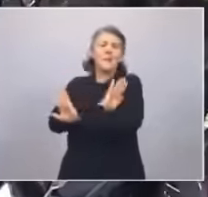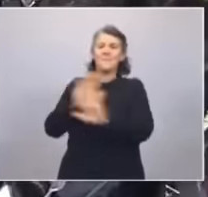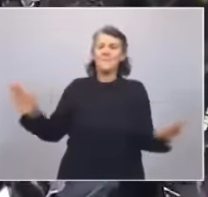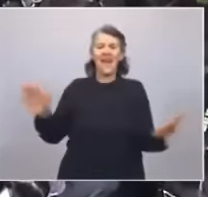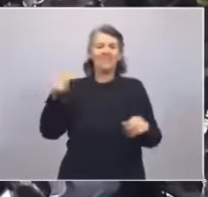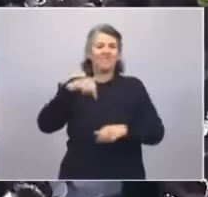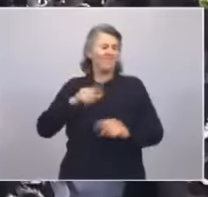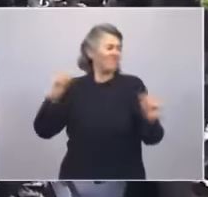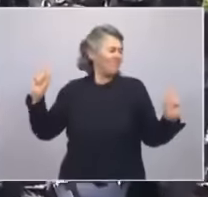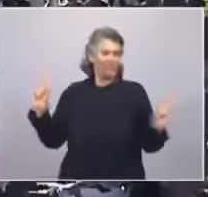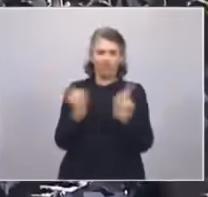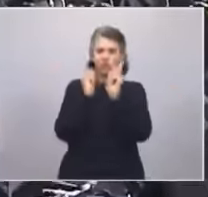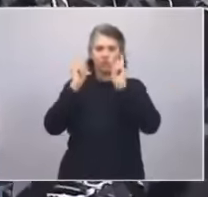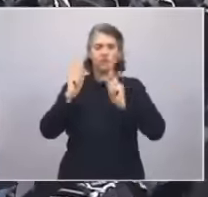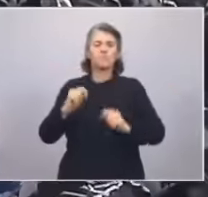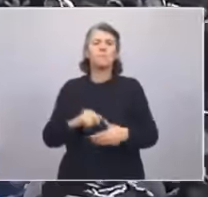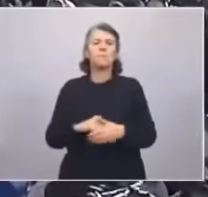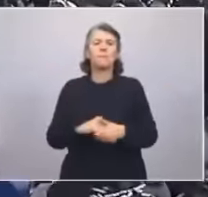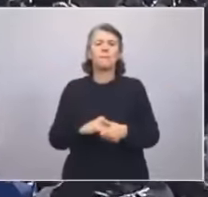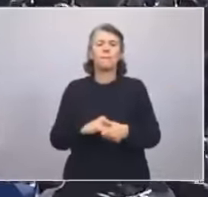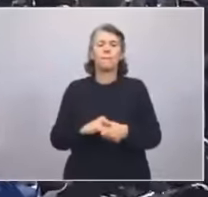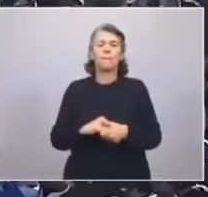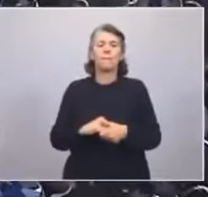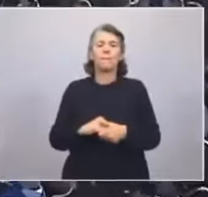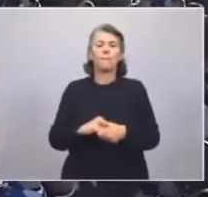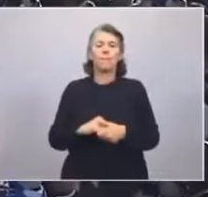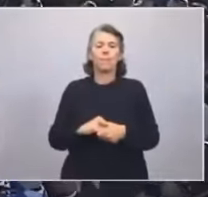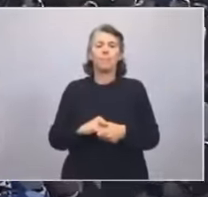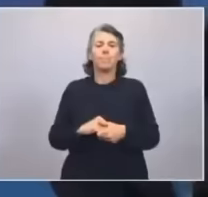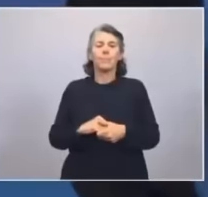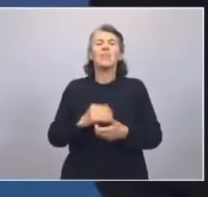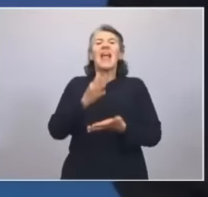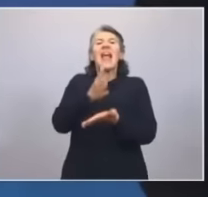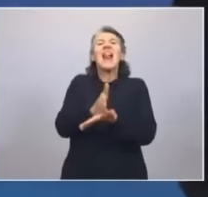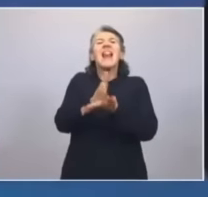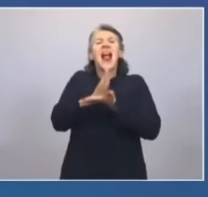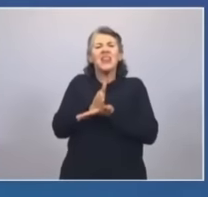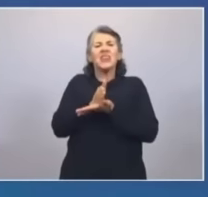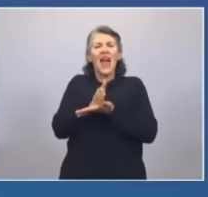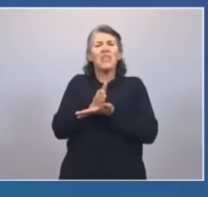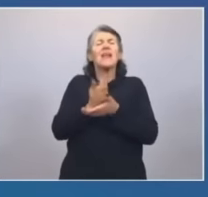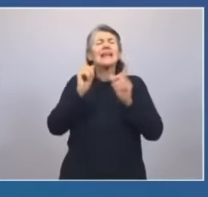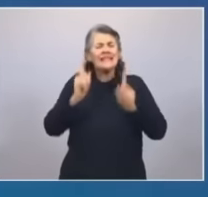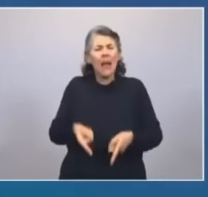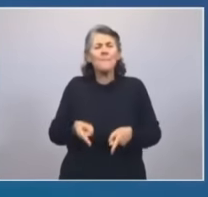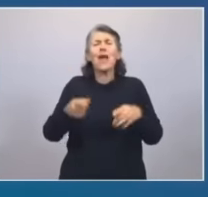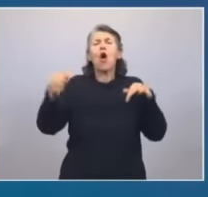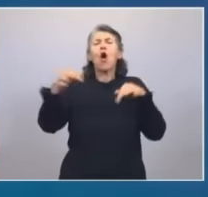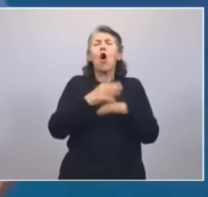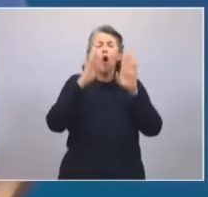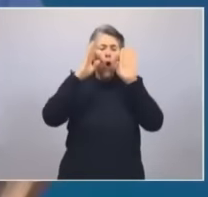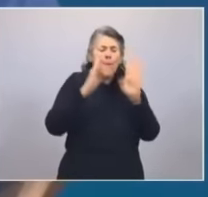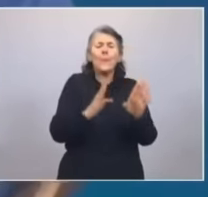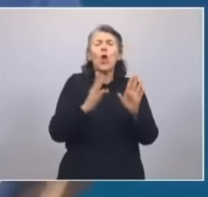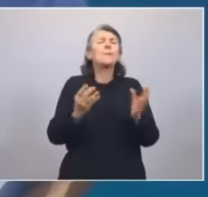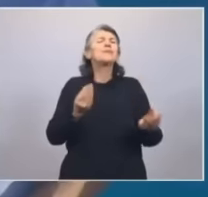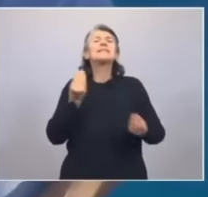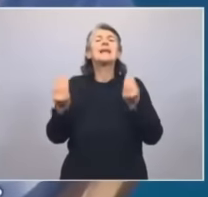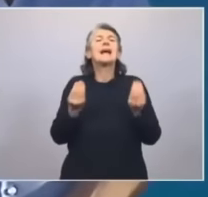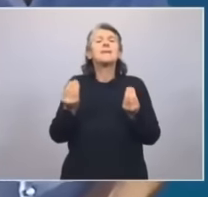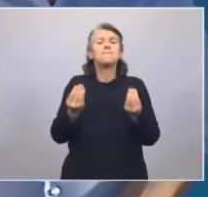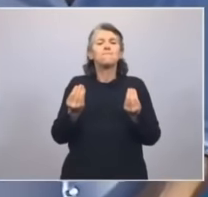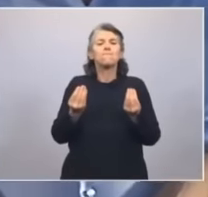Venimos a ratificar nuestra lealtad y compromiso con la independencia